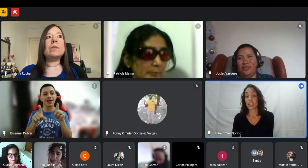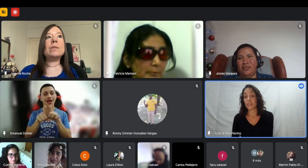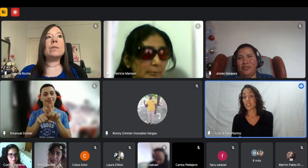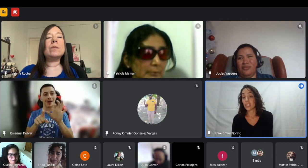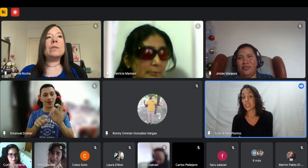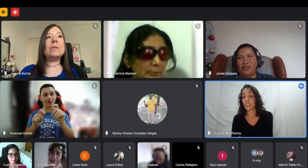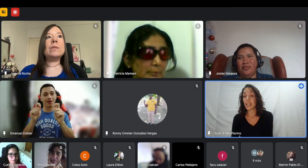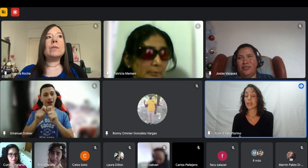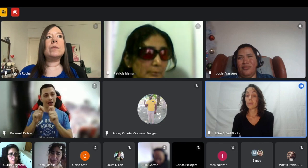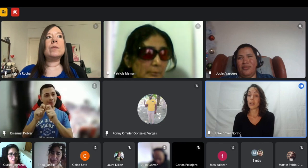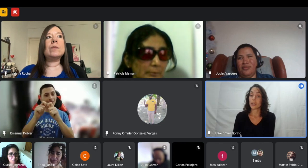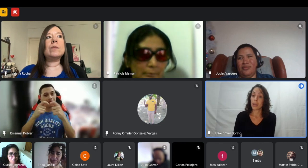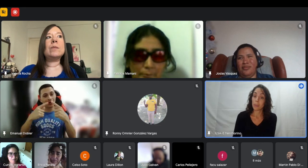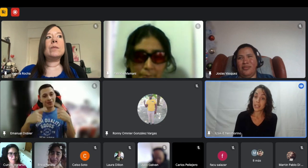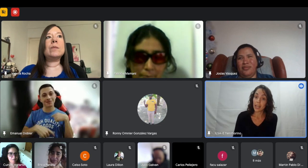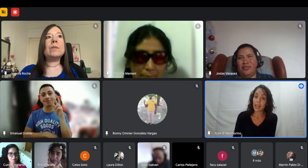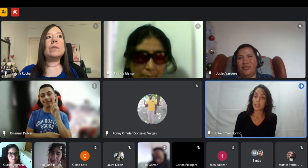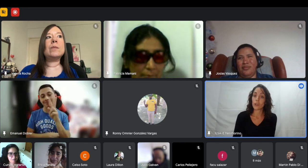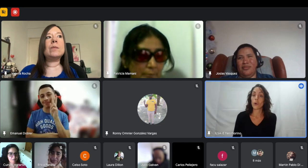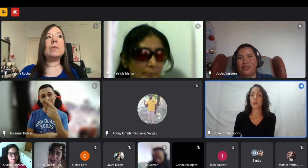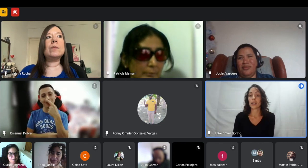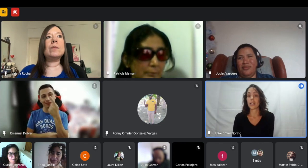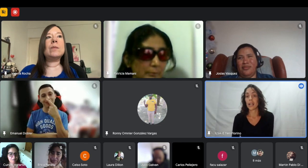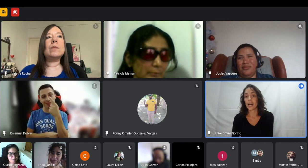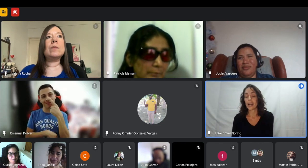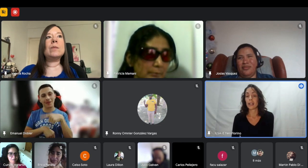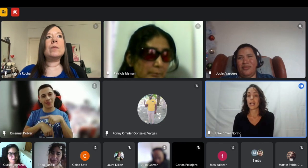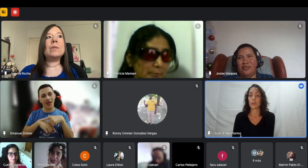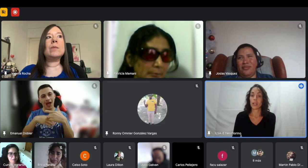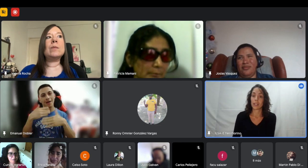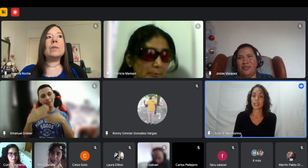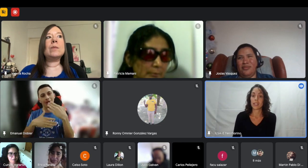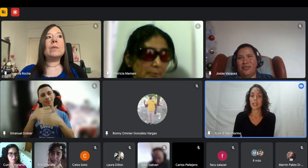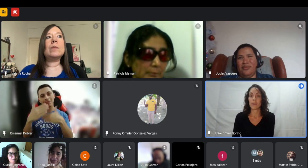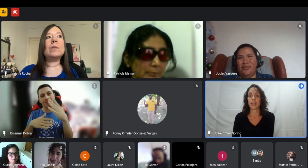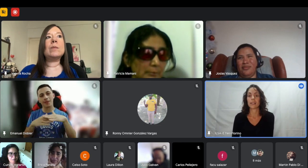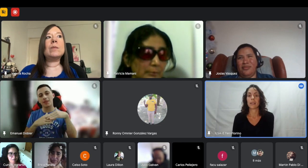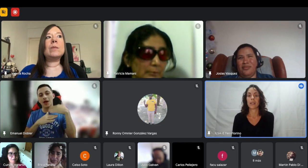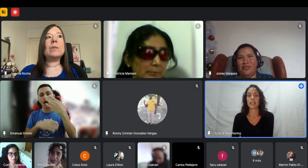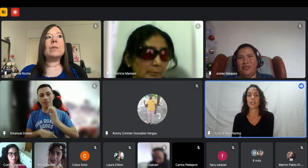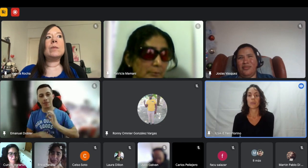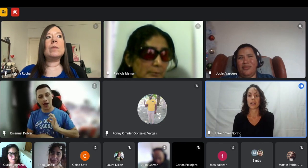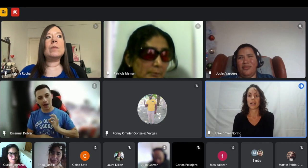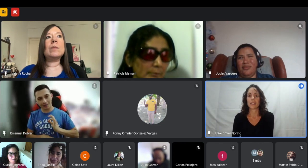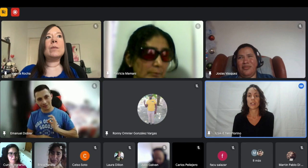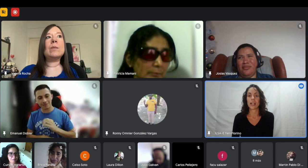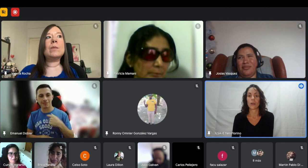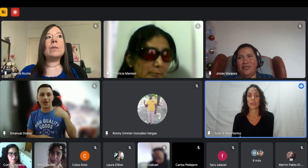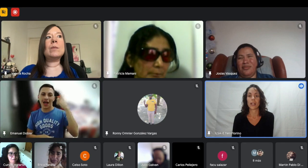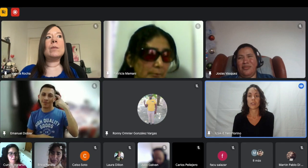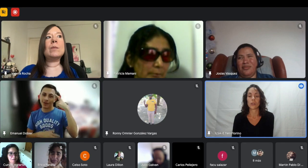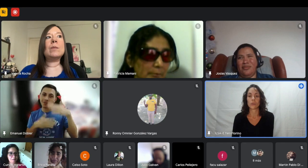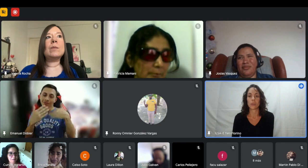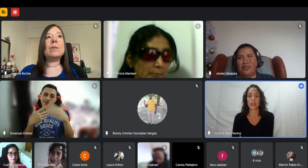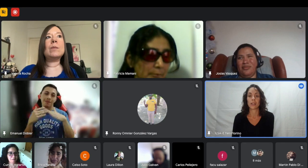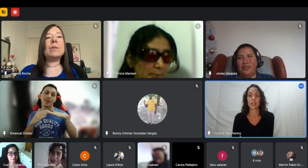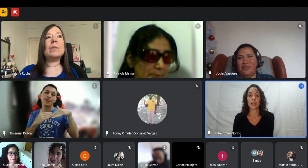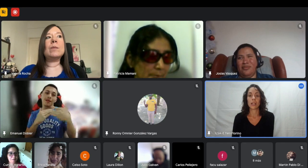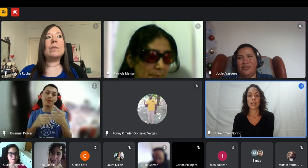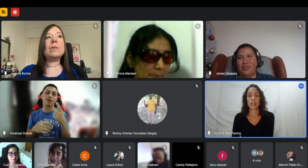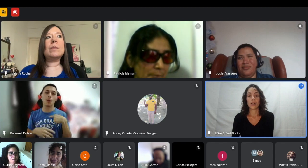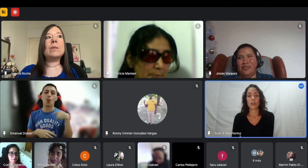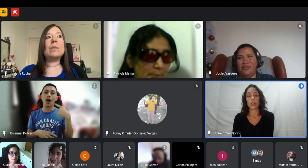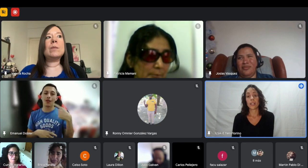las cosas que no entendía la hermana le iba explicando cómo arreglarlas las dudas que él tenía iba empezando digamos en relación a la comunicación con su